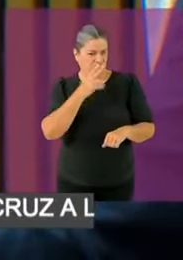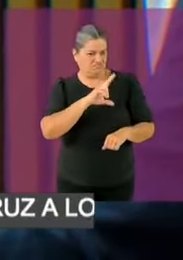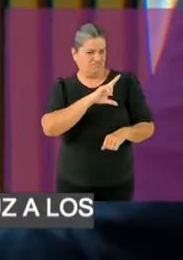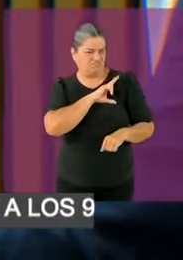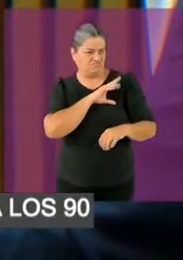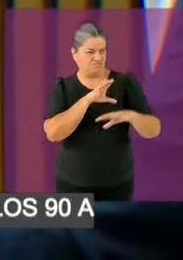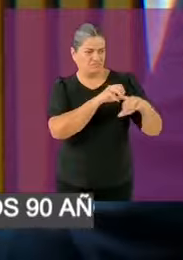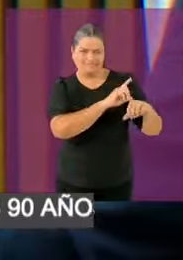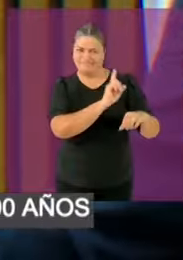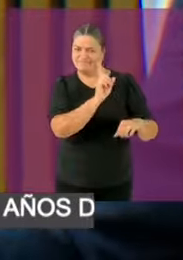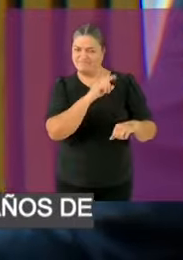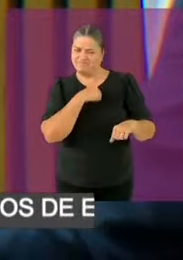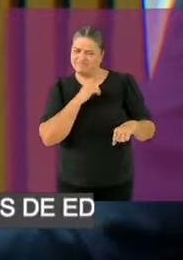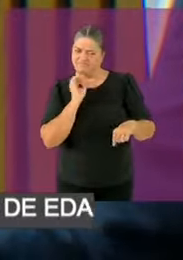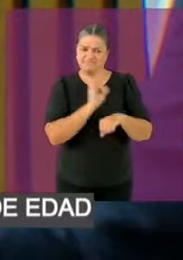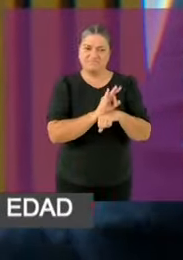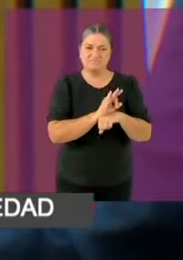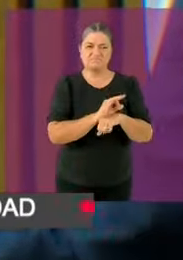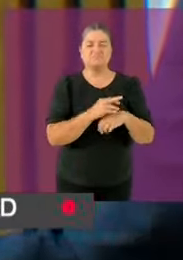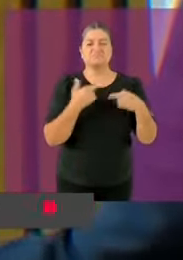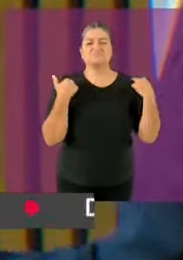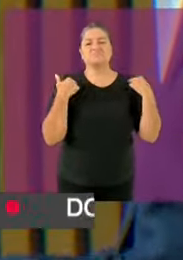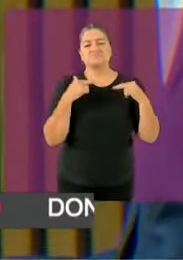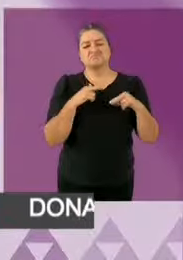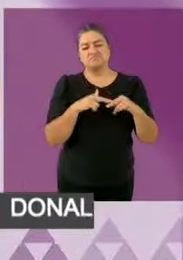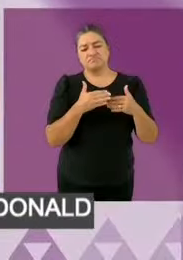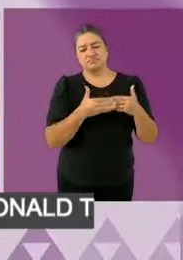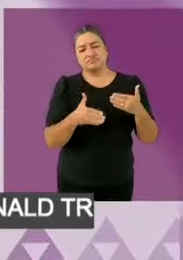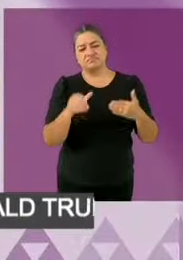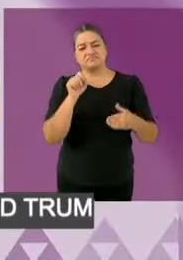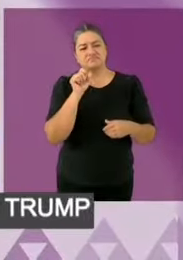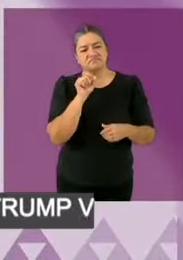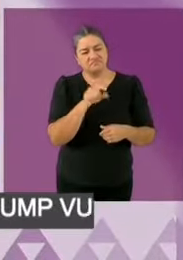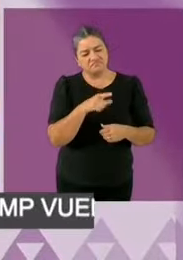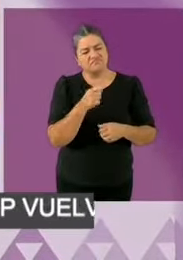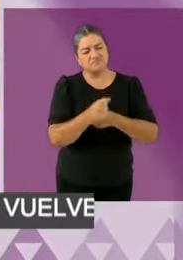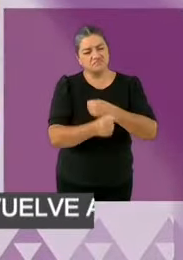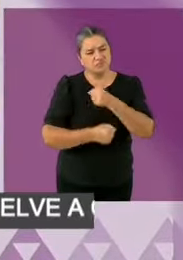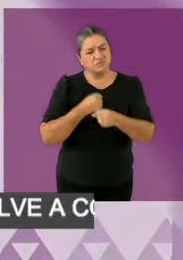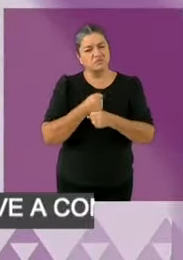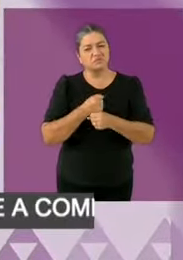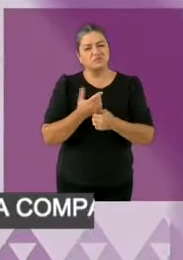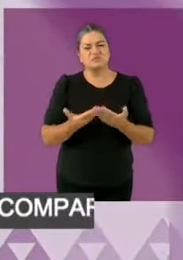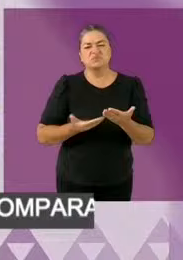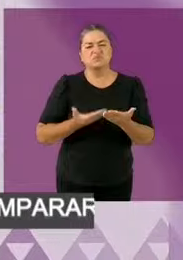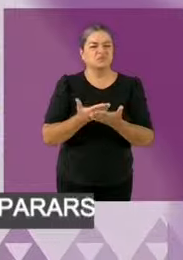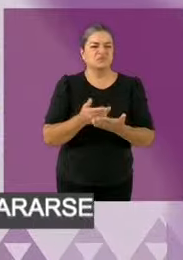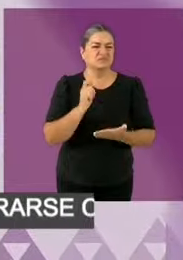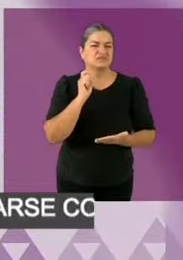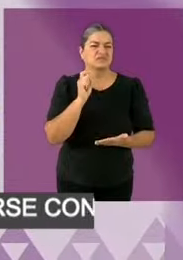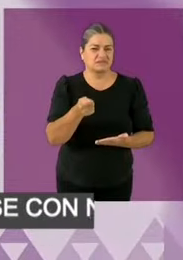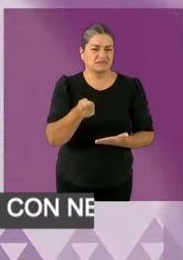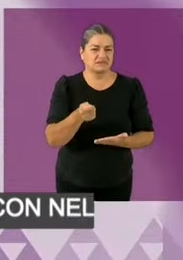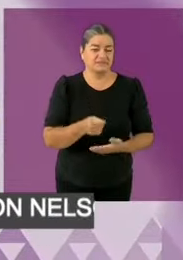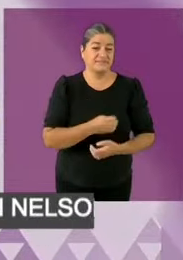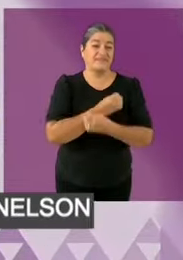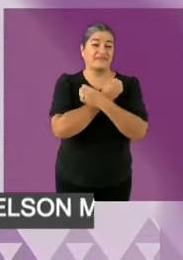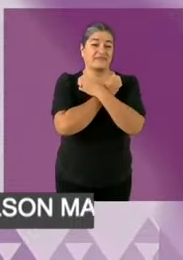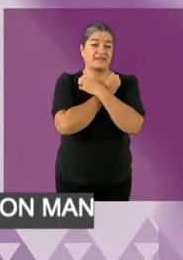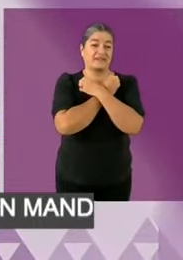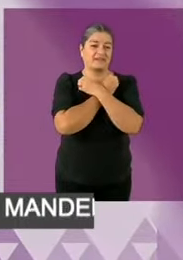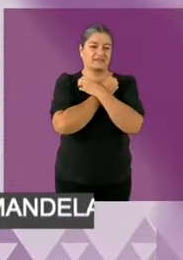¿Cuál es la propuesta que planteamos? 1. Educación inicial, que no son las estancias infantiles de Calderón, que eran bastante